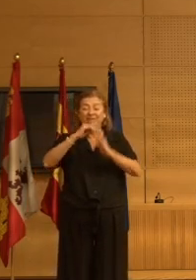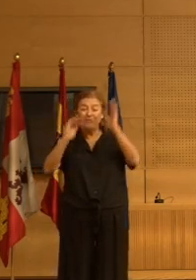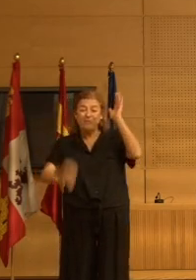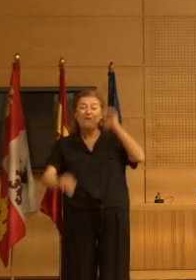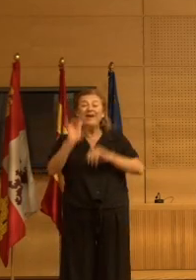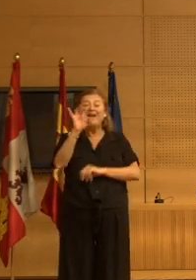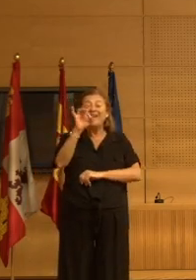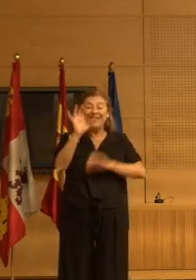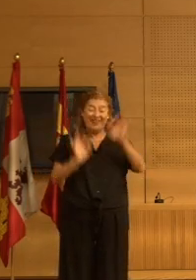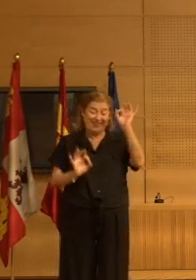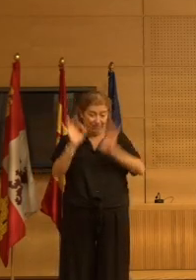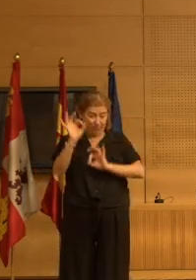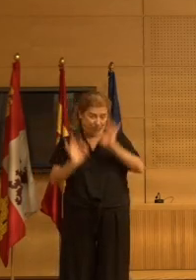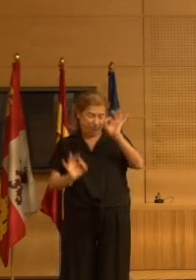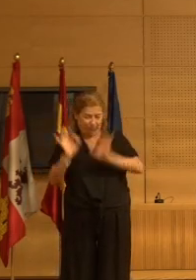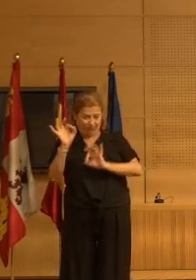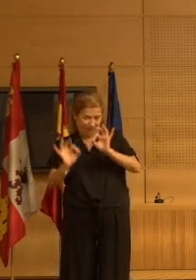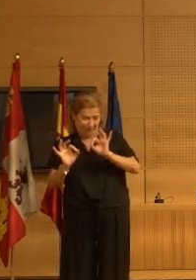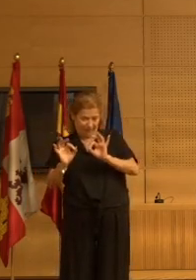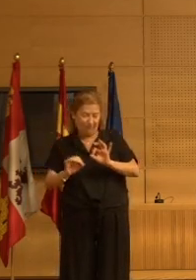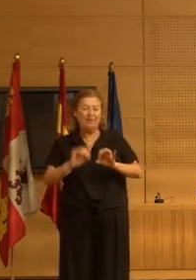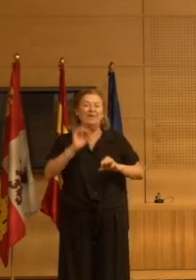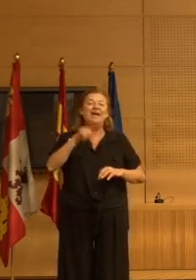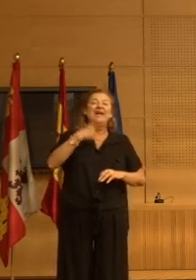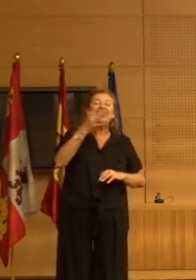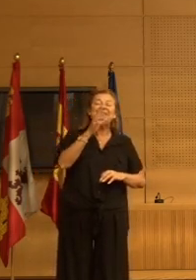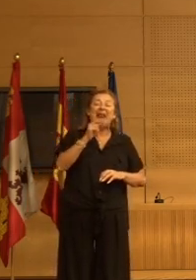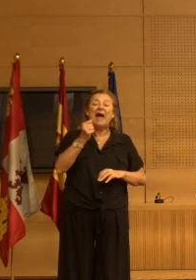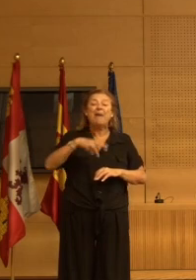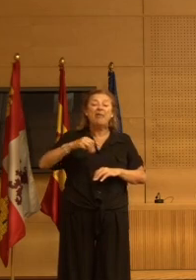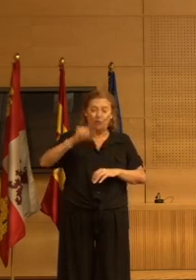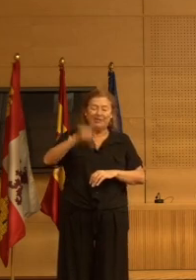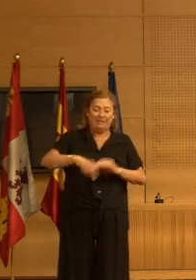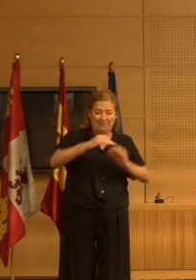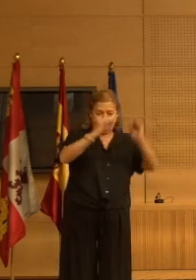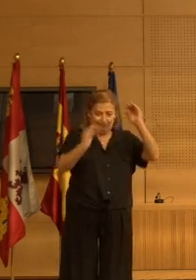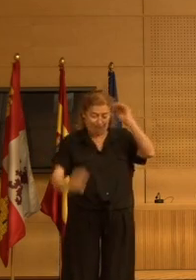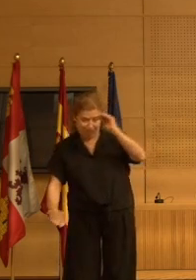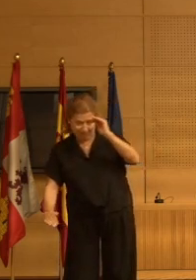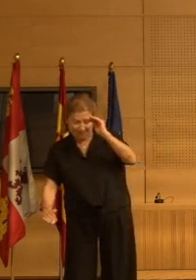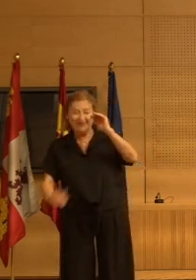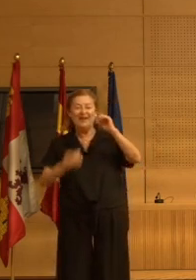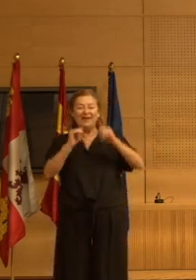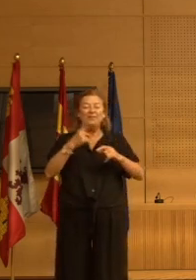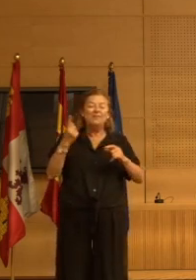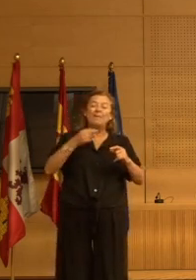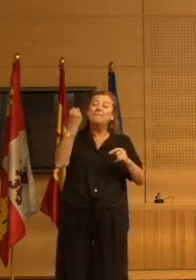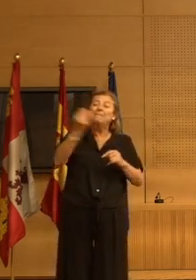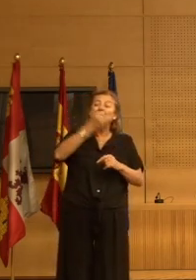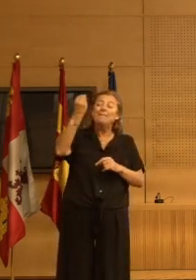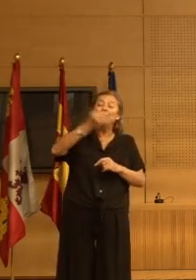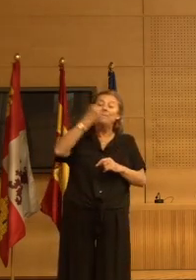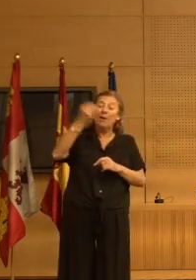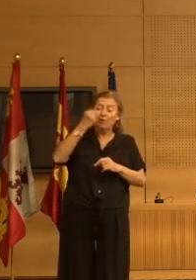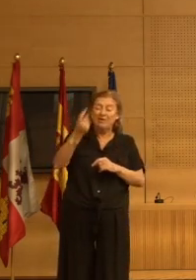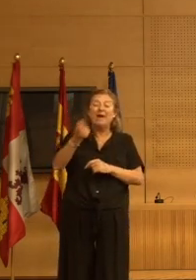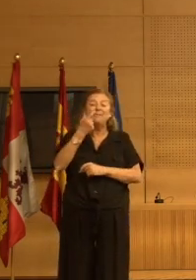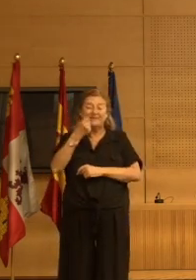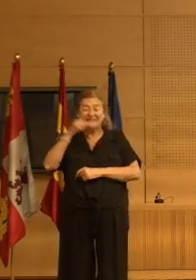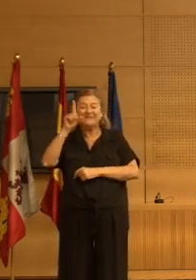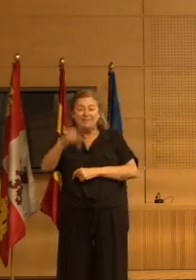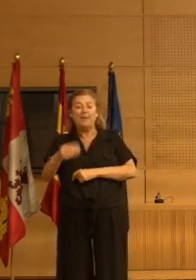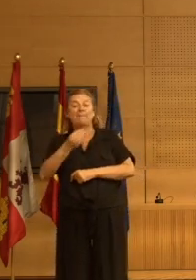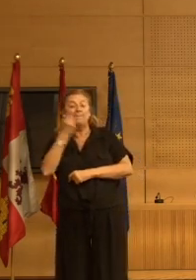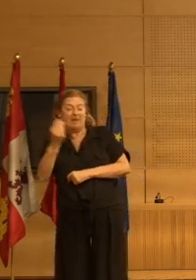realmente se reduce mucho también el metamizol incluso los opiáceos aunque no es estadísticamente significativo hay una ligera mejoría y otros analgésicos también